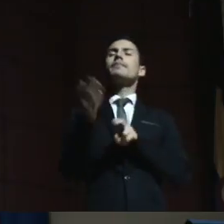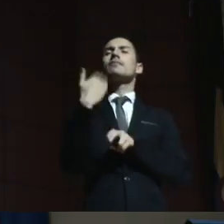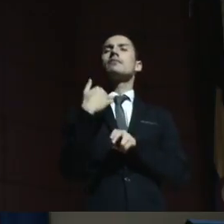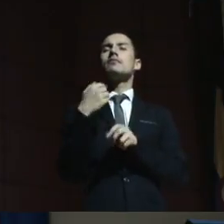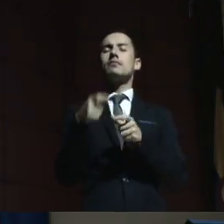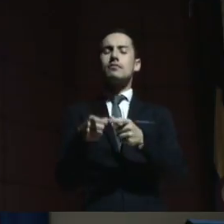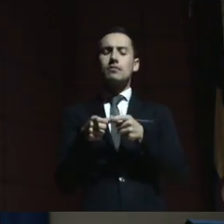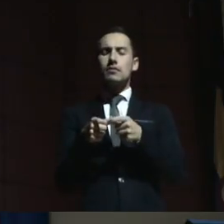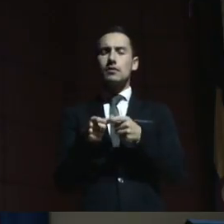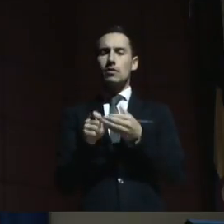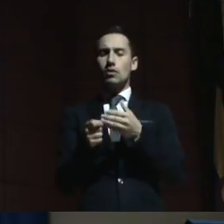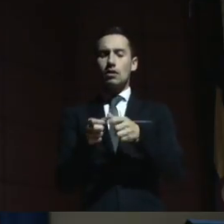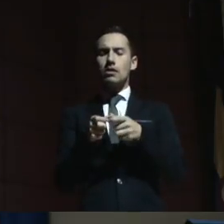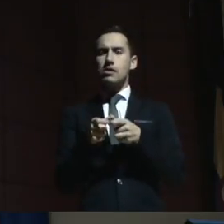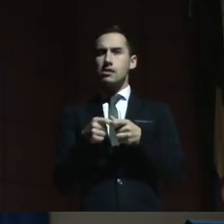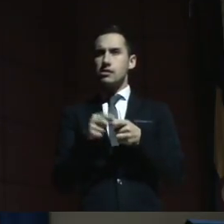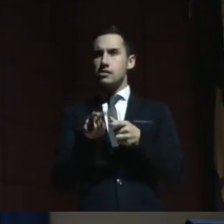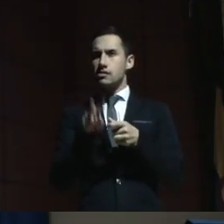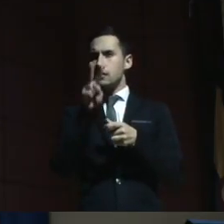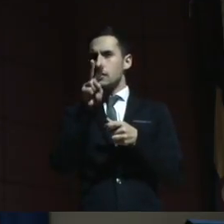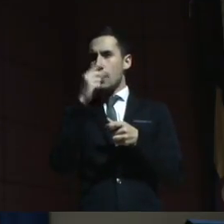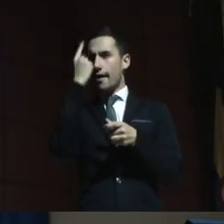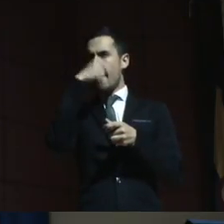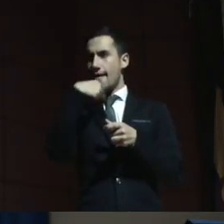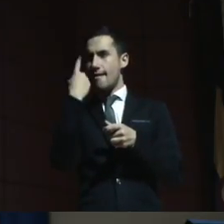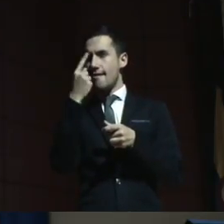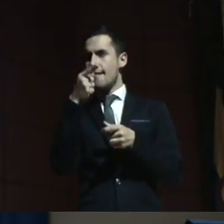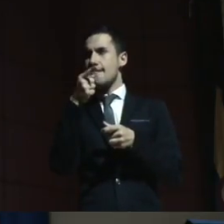miraba la cara y cuando se iba rompía el voto.